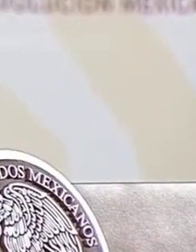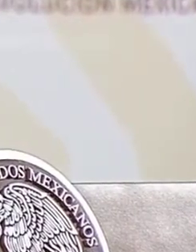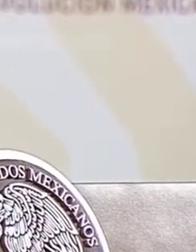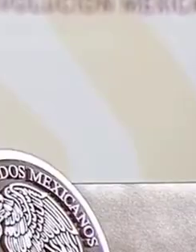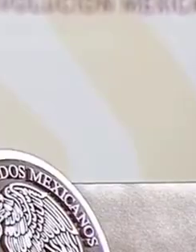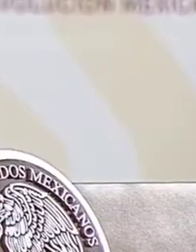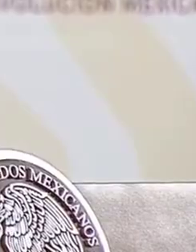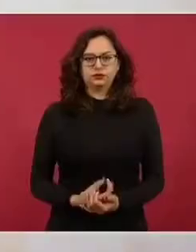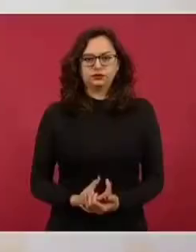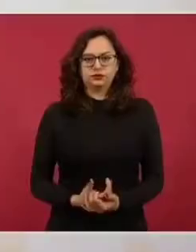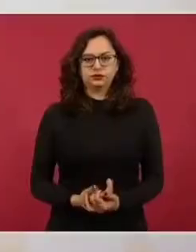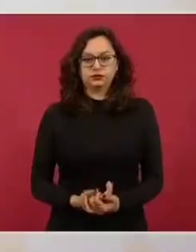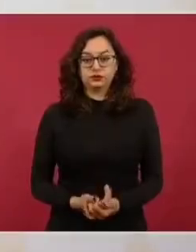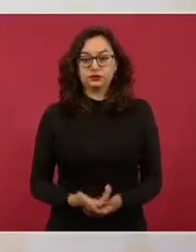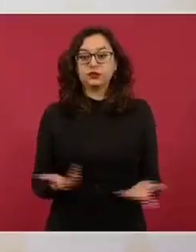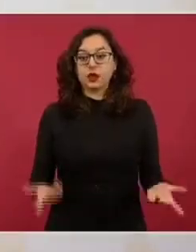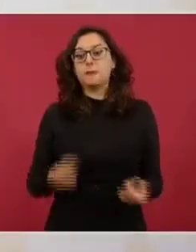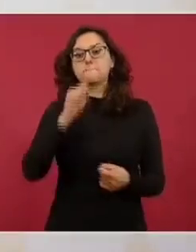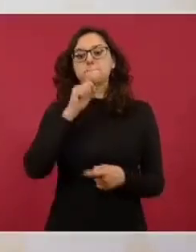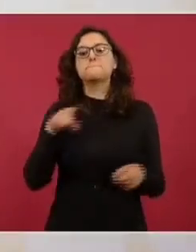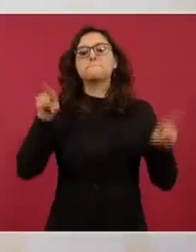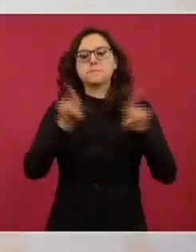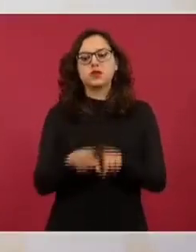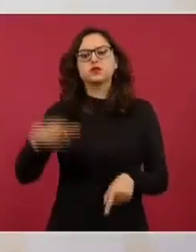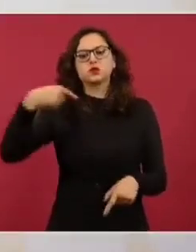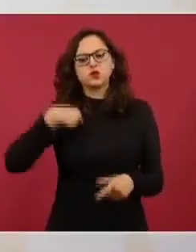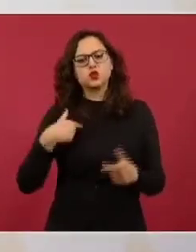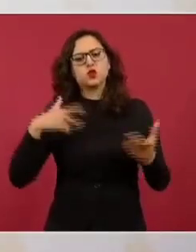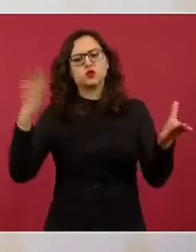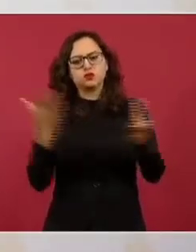ocasiones ya se había dado a conocer.